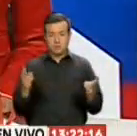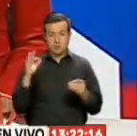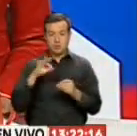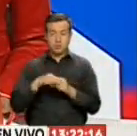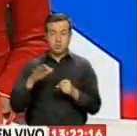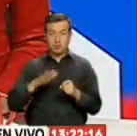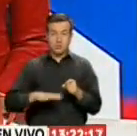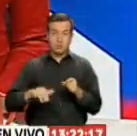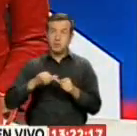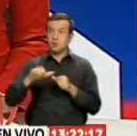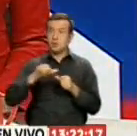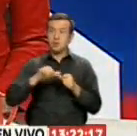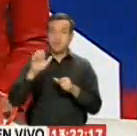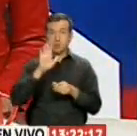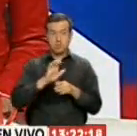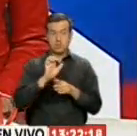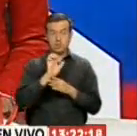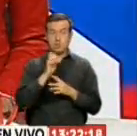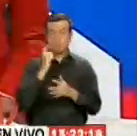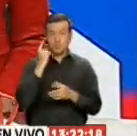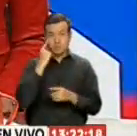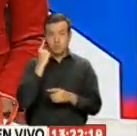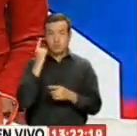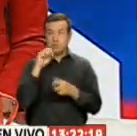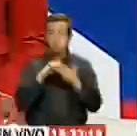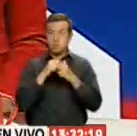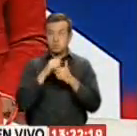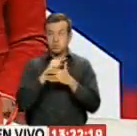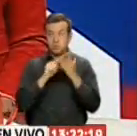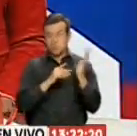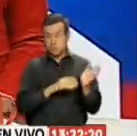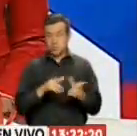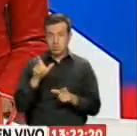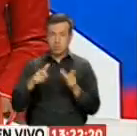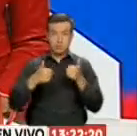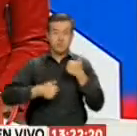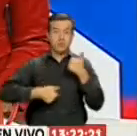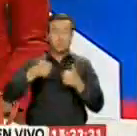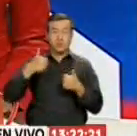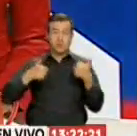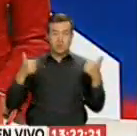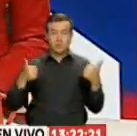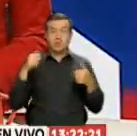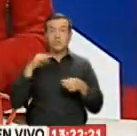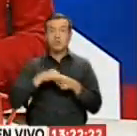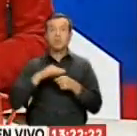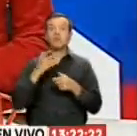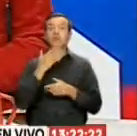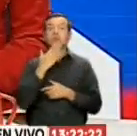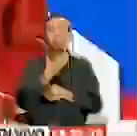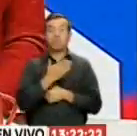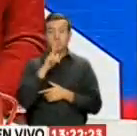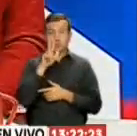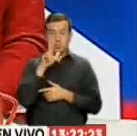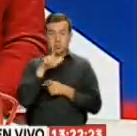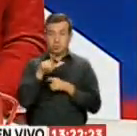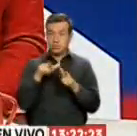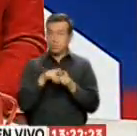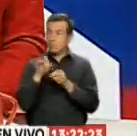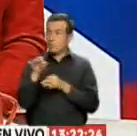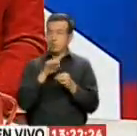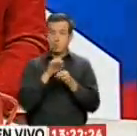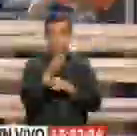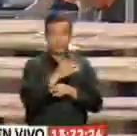sectores más lejanos del país Las malas condiciones climáticas Obligaron a las autoridades electorales A reubicar tres recintos